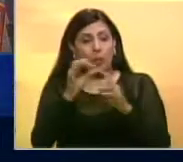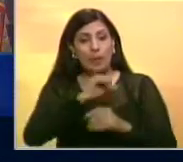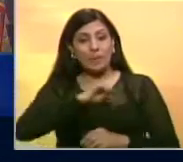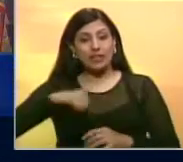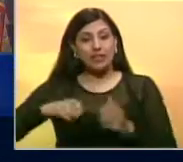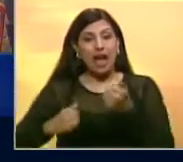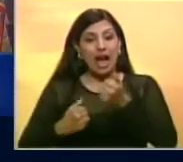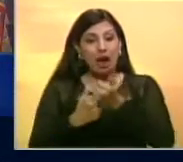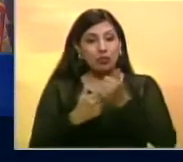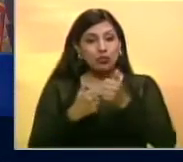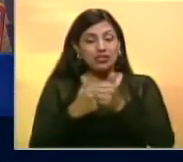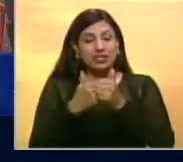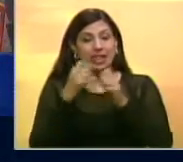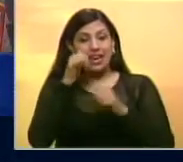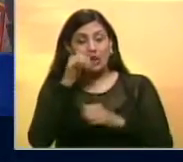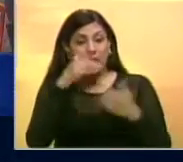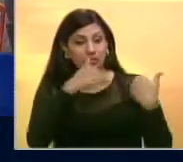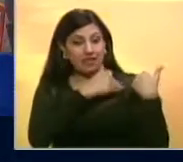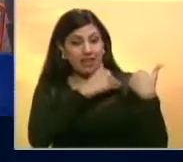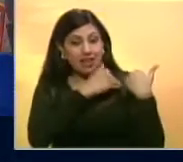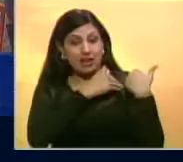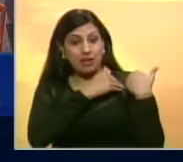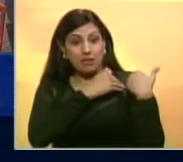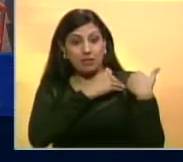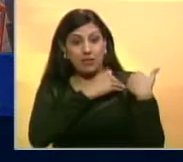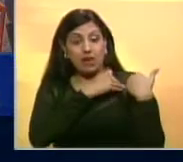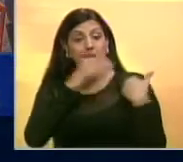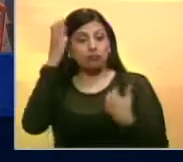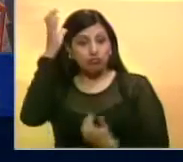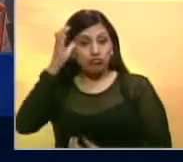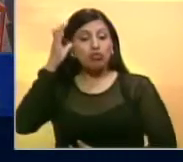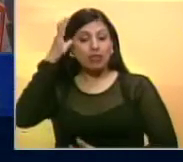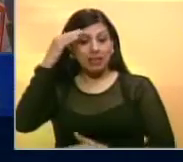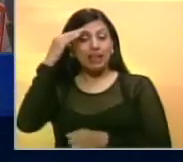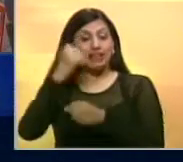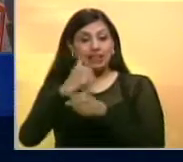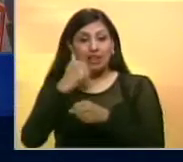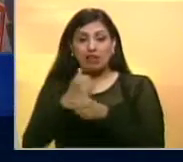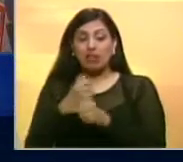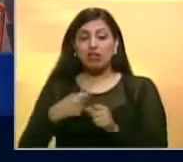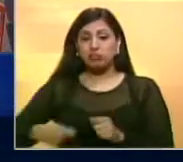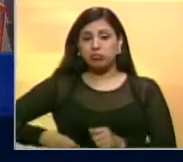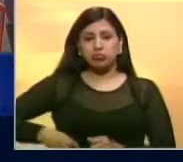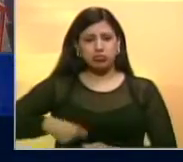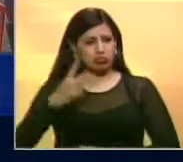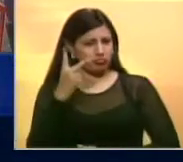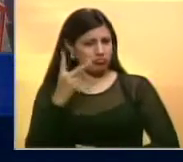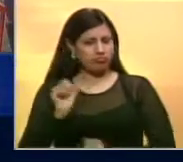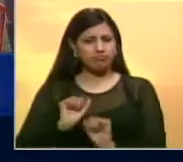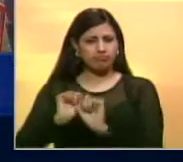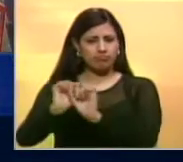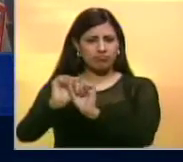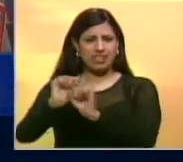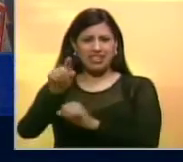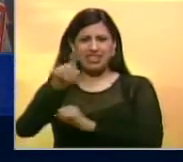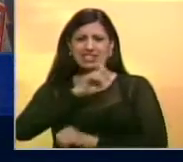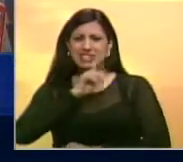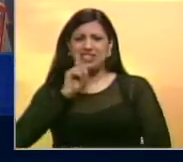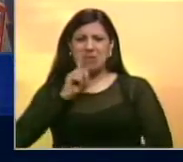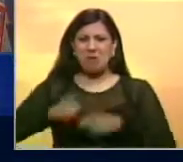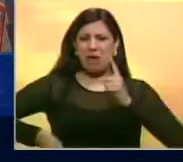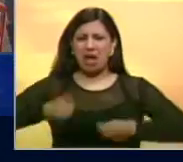auxiliar de cámara responsable, consciente de sus deberes, que no se prestan para estos actos de gamberrismo,